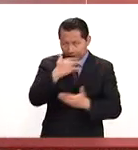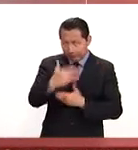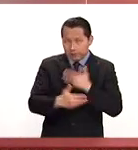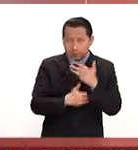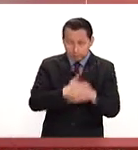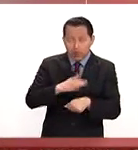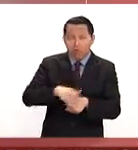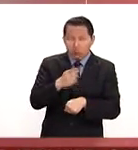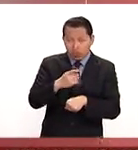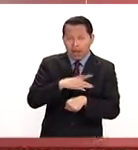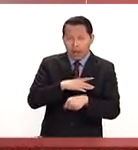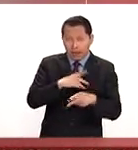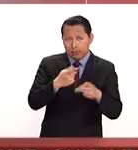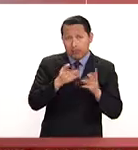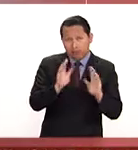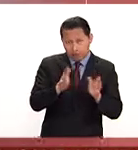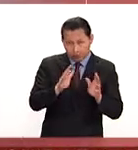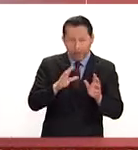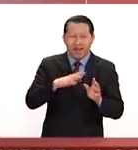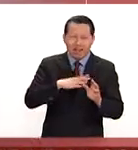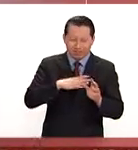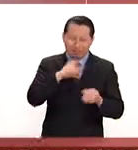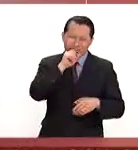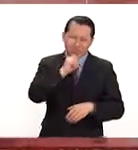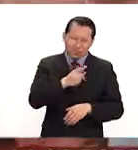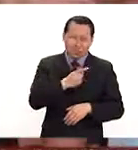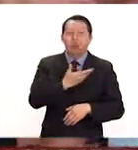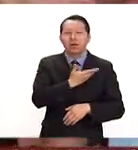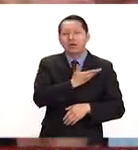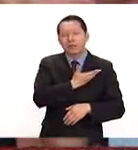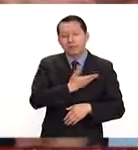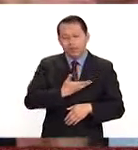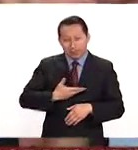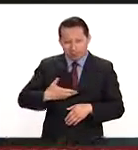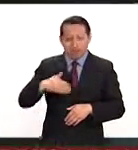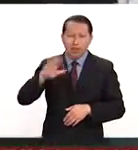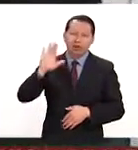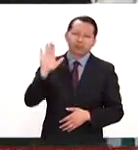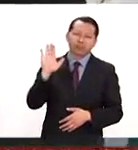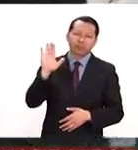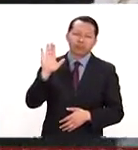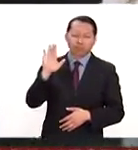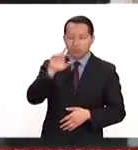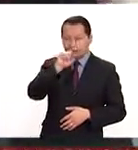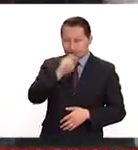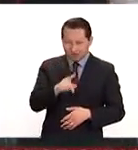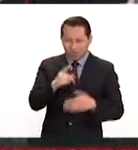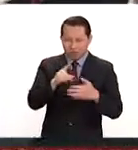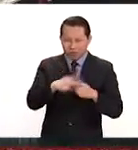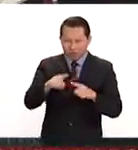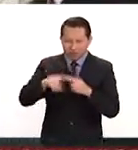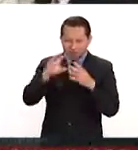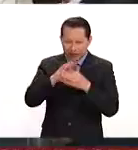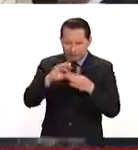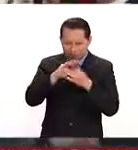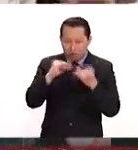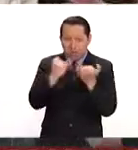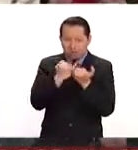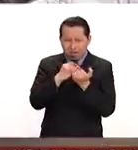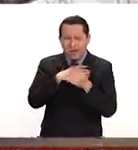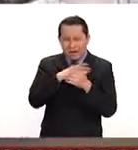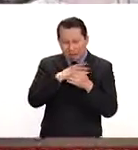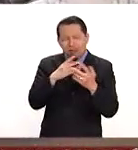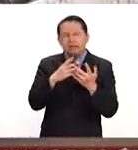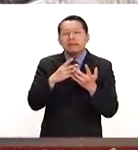la toma de posesión con todo este tema de las manifestaciones multitudinarias, las confrontaciones con la policía, más de